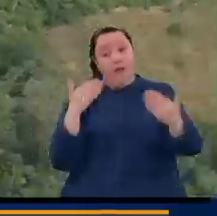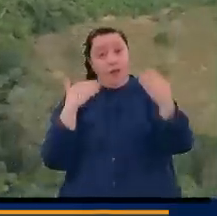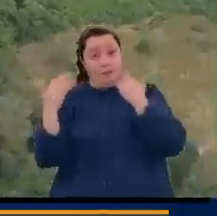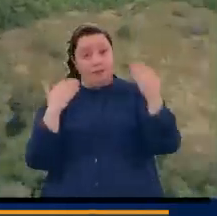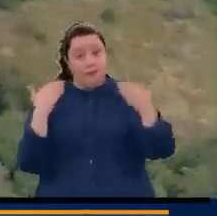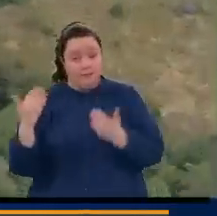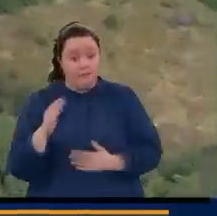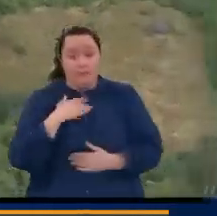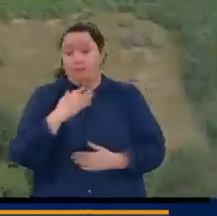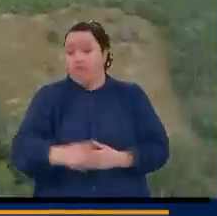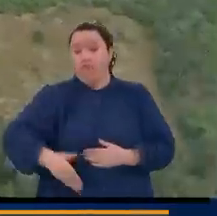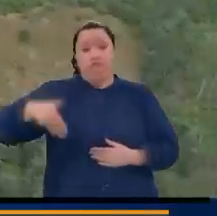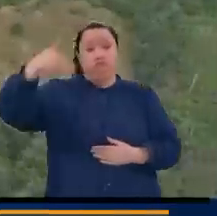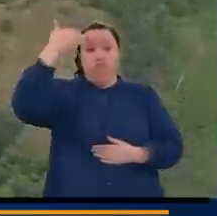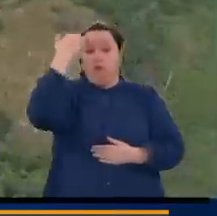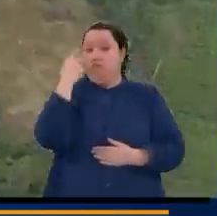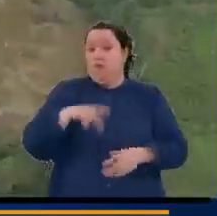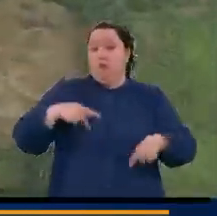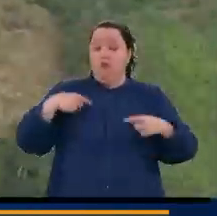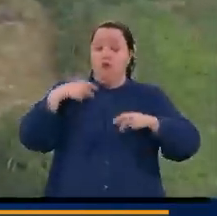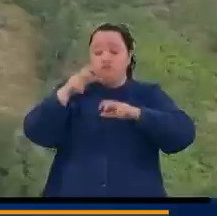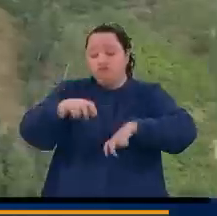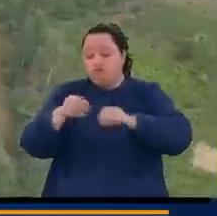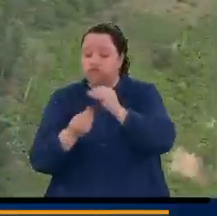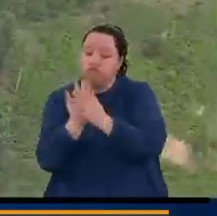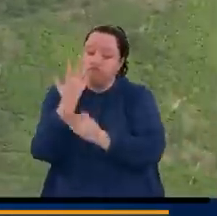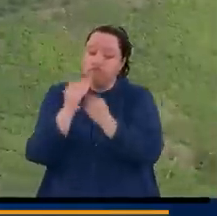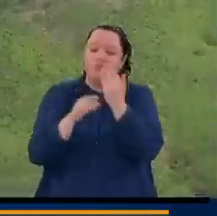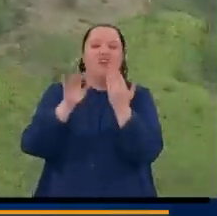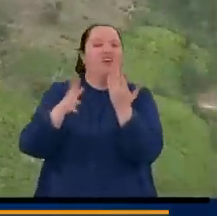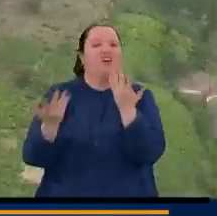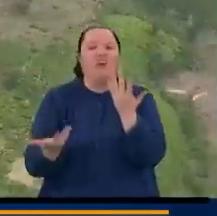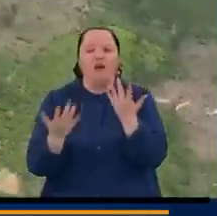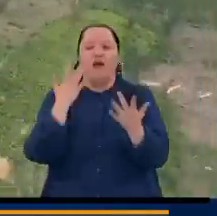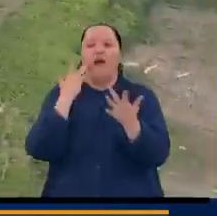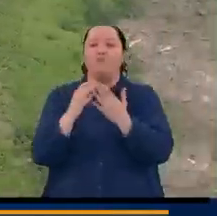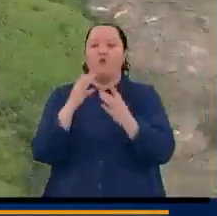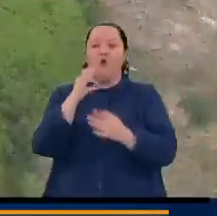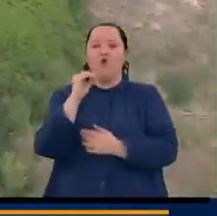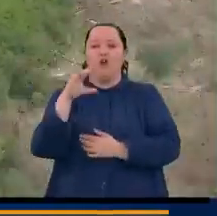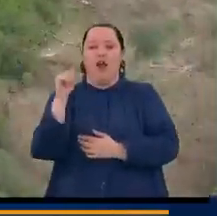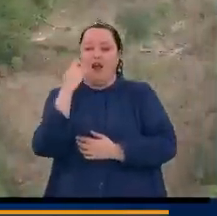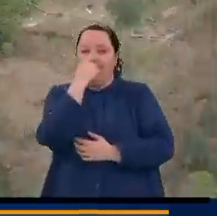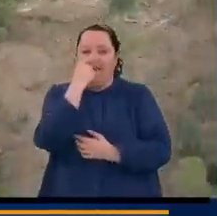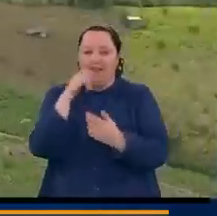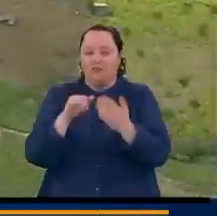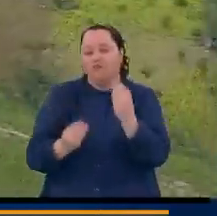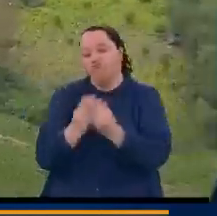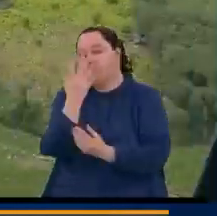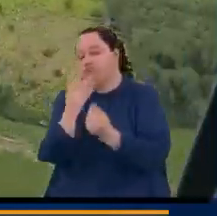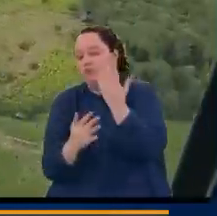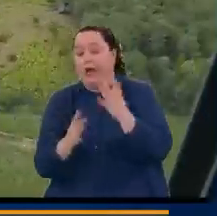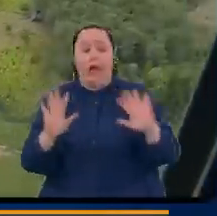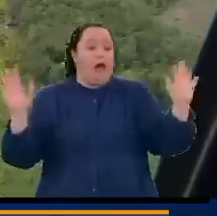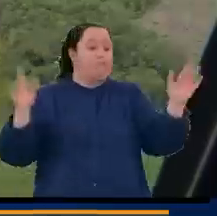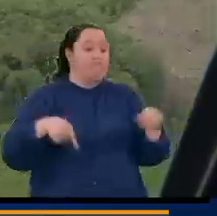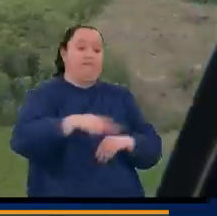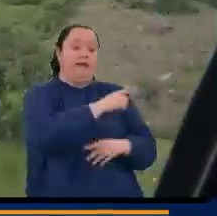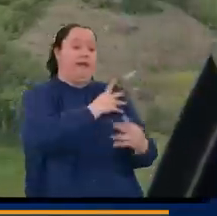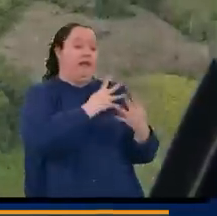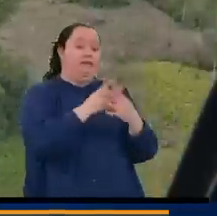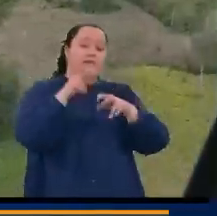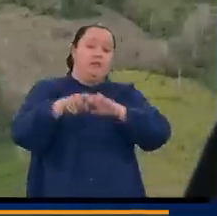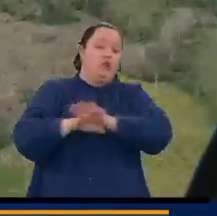durante toda su vida ha cultivado coca, que de la noche a la mañana se lo va a llevar a la cárcel, no puede cultivar más y que esa es la